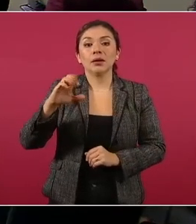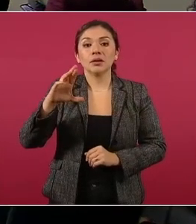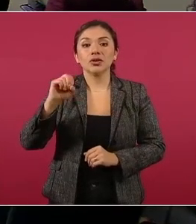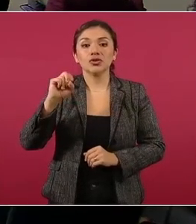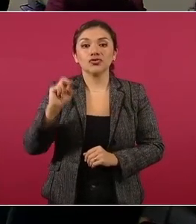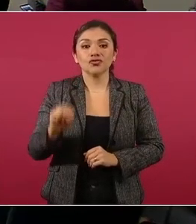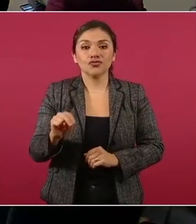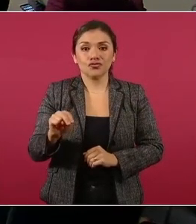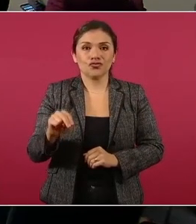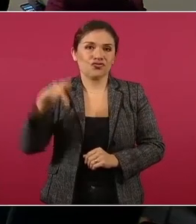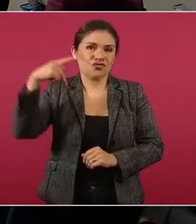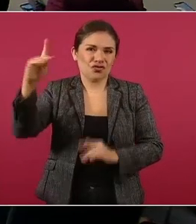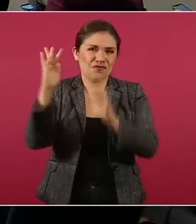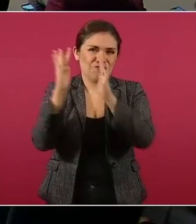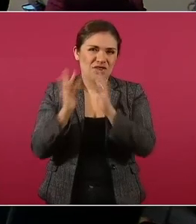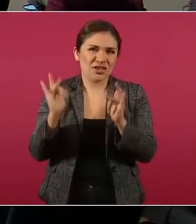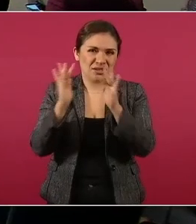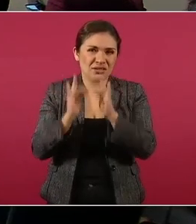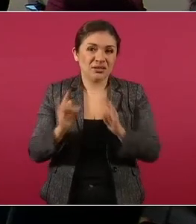de Francia,